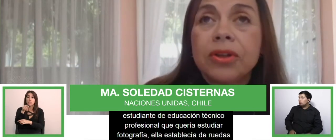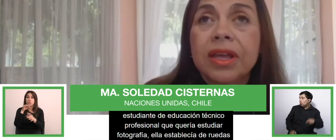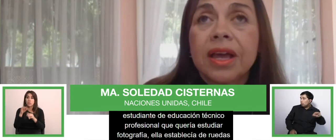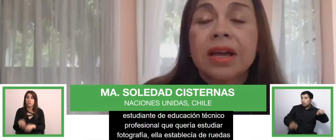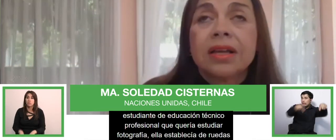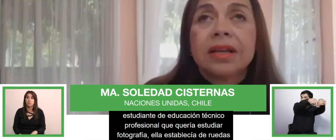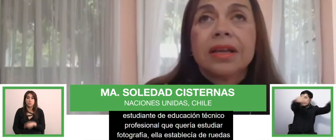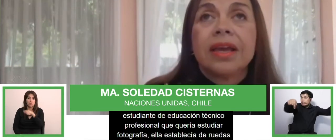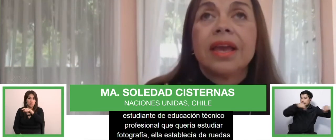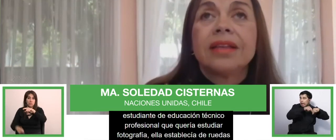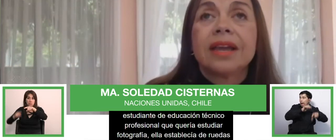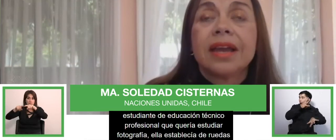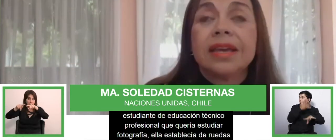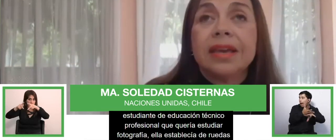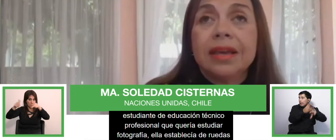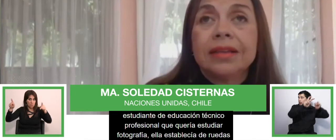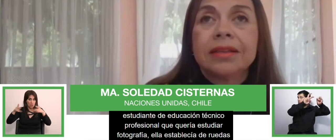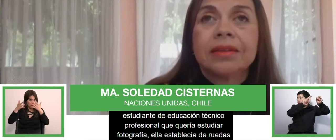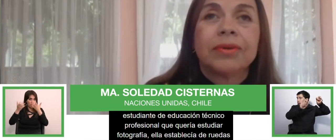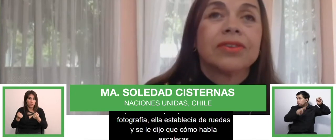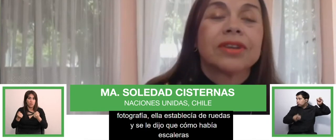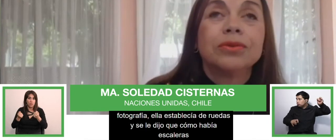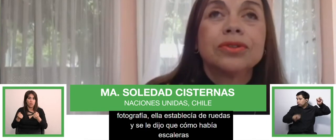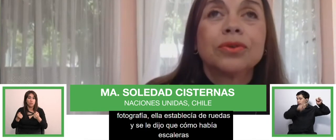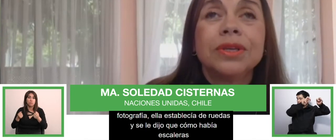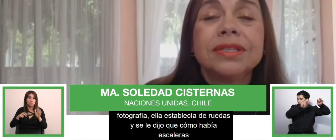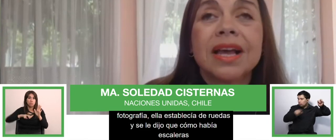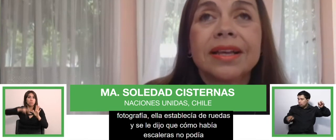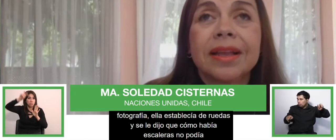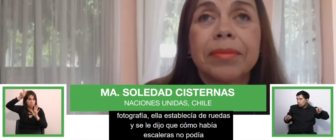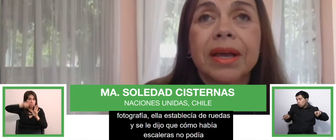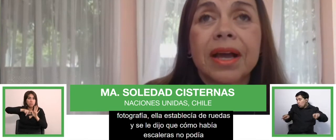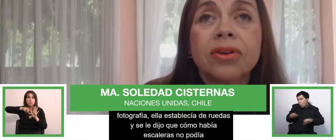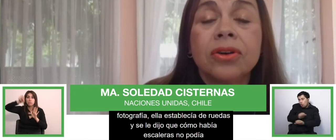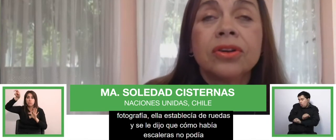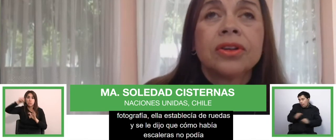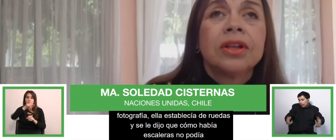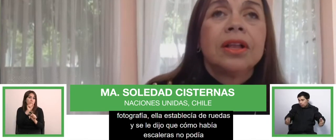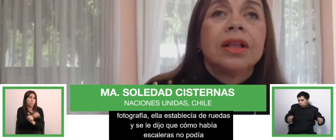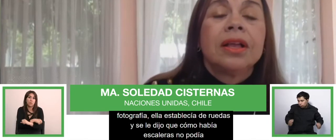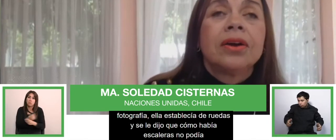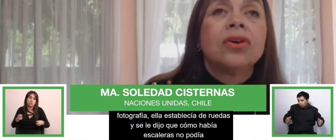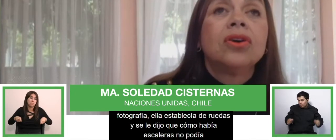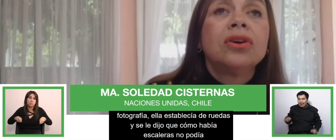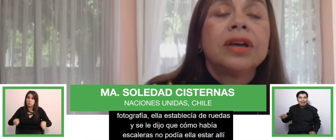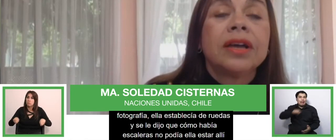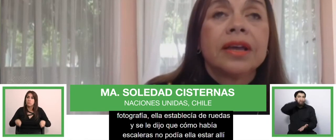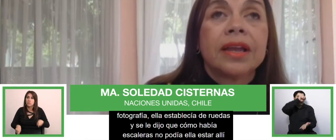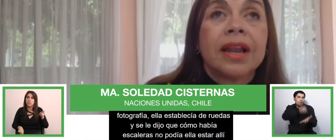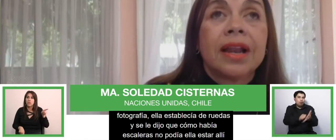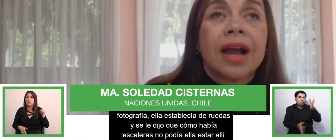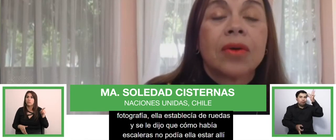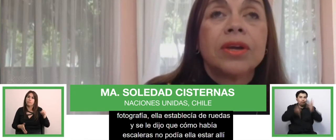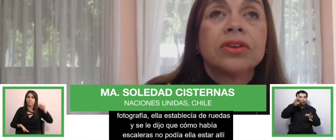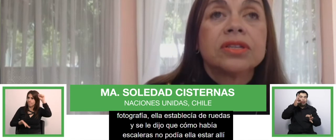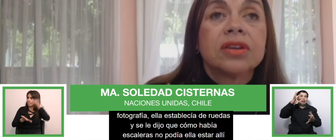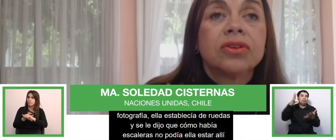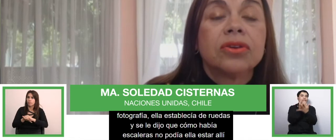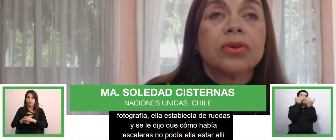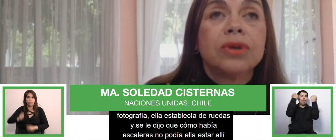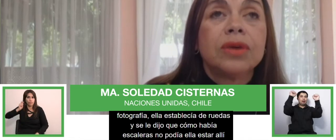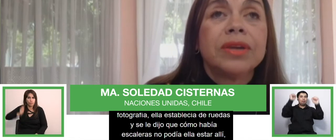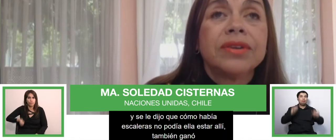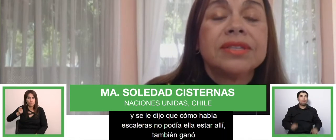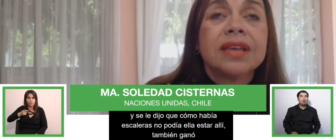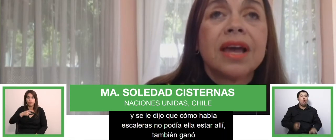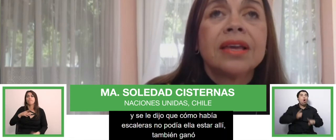no podía ella estar allí. Bueno, recursos judiciales que también ganó. O el acuerdo que se